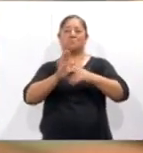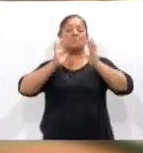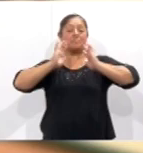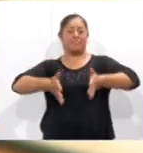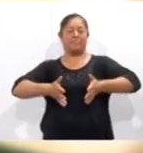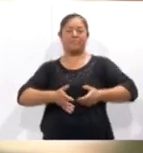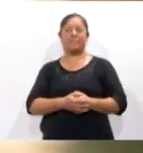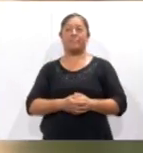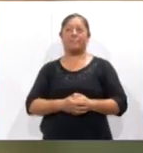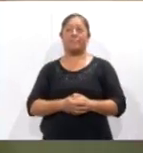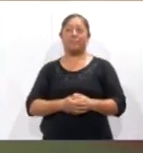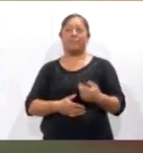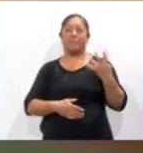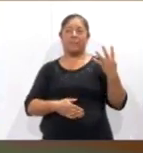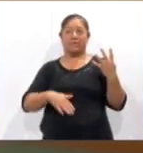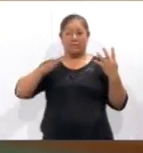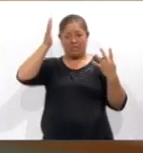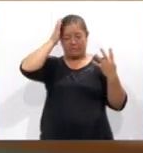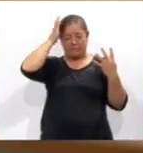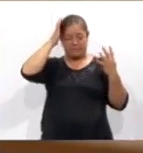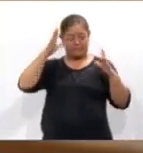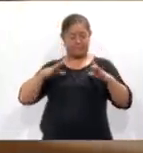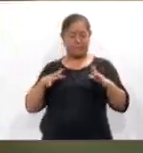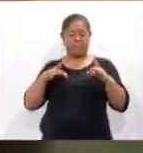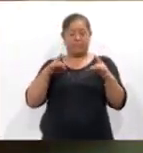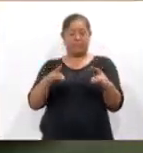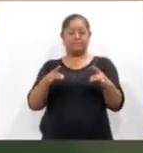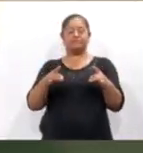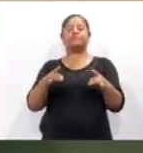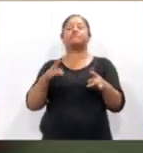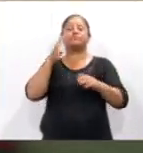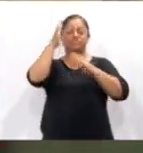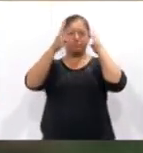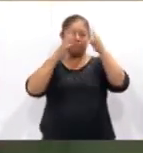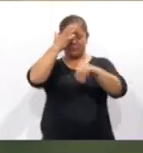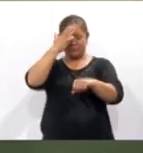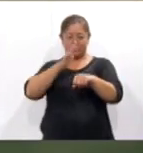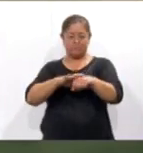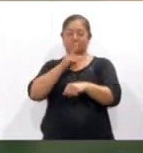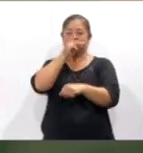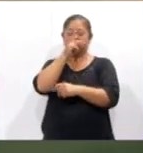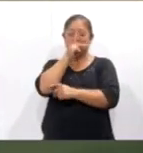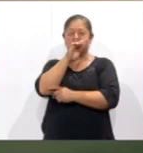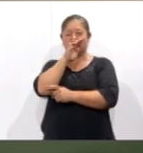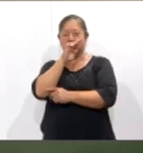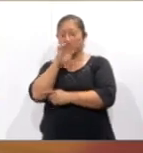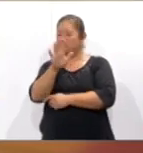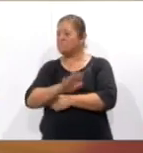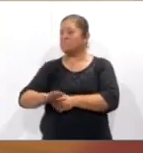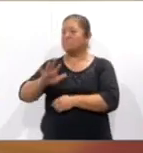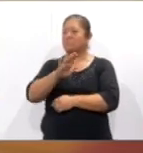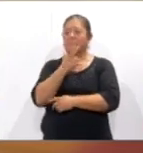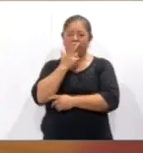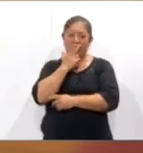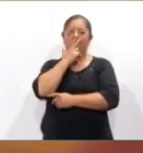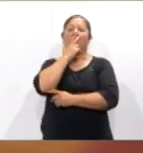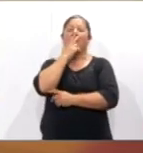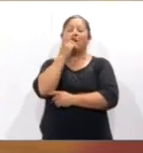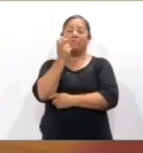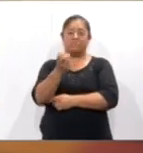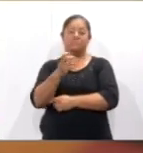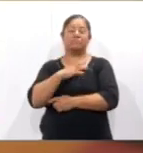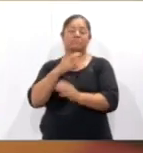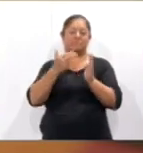escena Los Cuatro Señoríos en el Museo de la Memoria. Papás, mamás y público en general disfrutaron del montaje que los